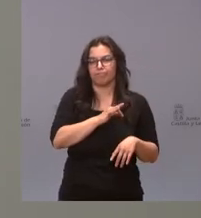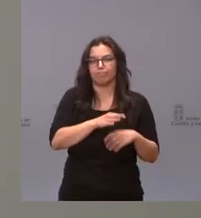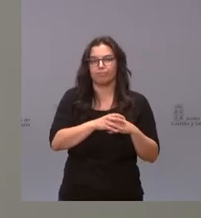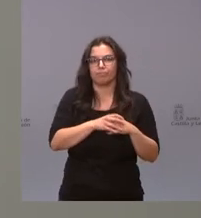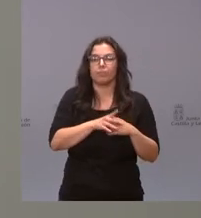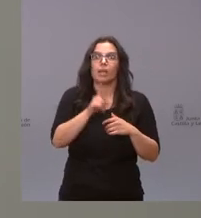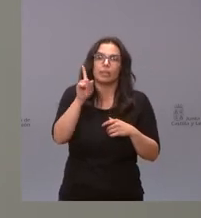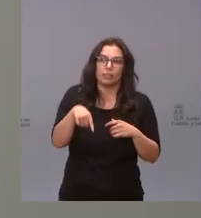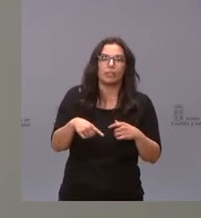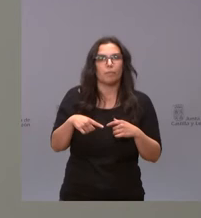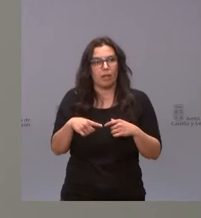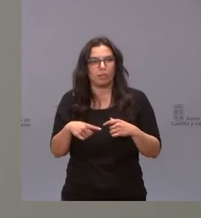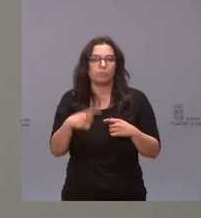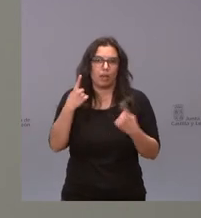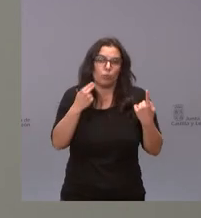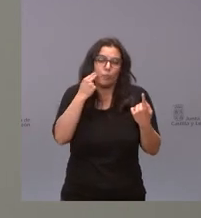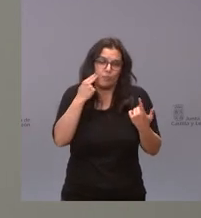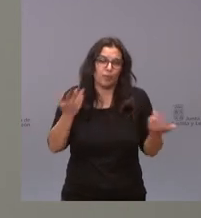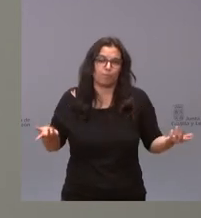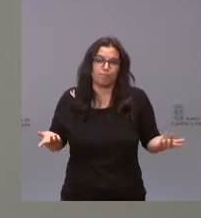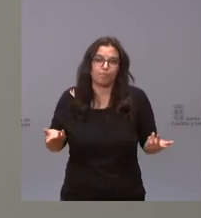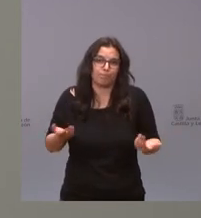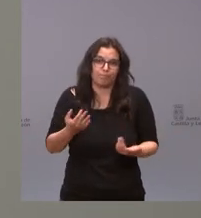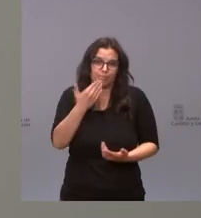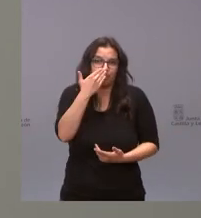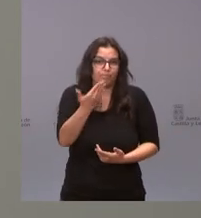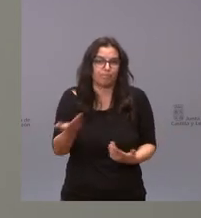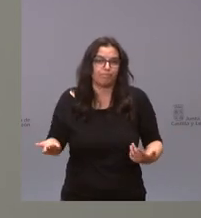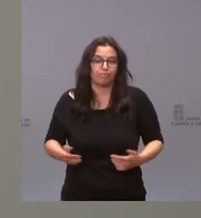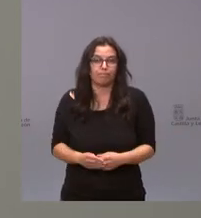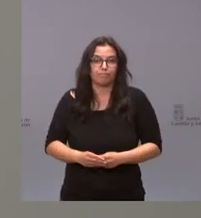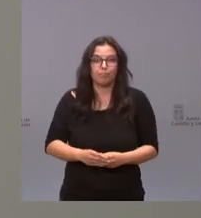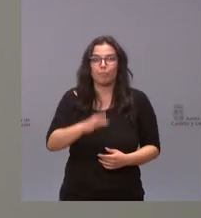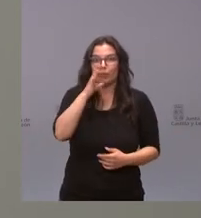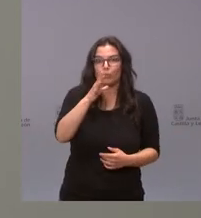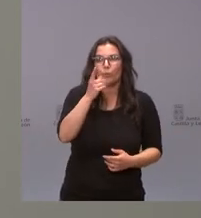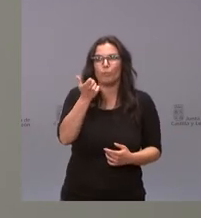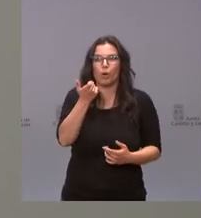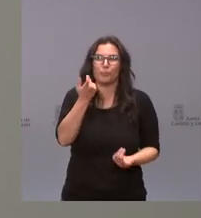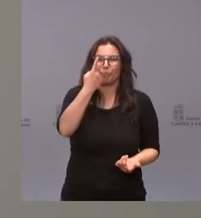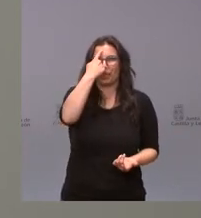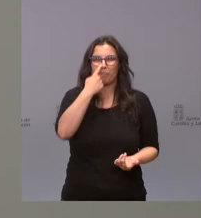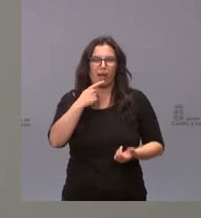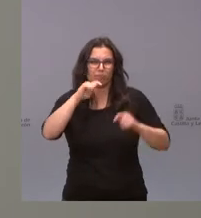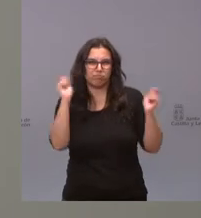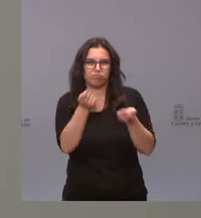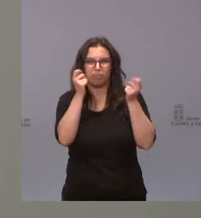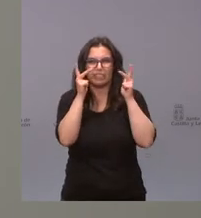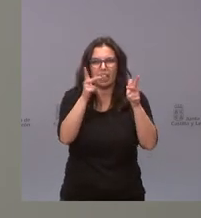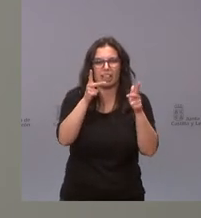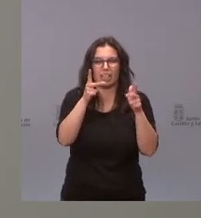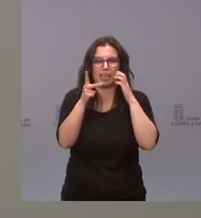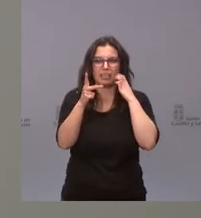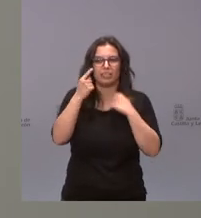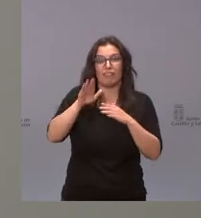también muchas de ellas pues por miedo también hay que decirlo por la imagen un poco de que tienen las residencias hay personas